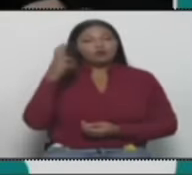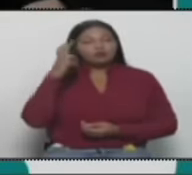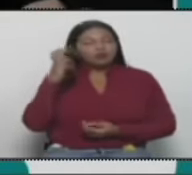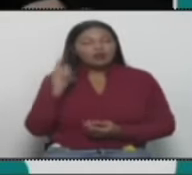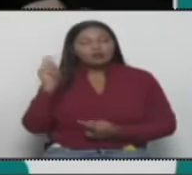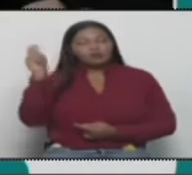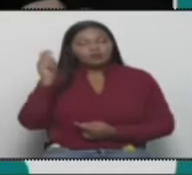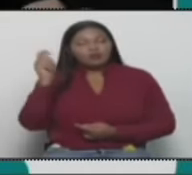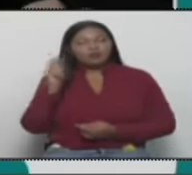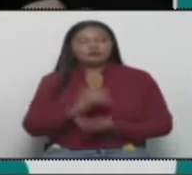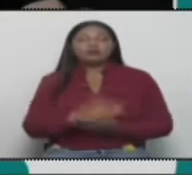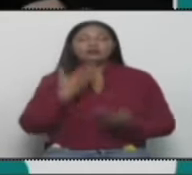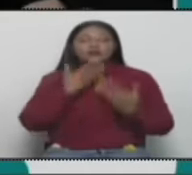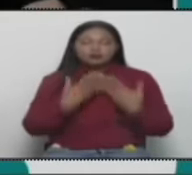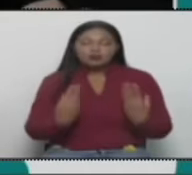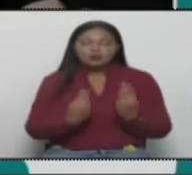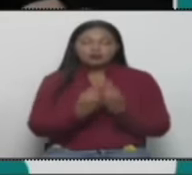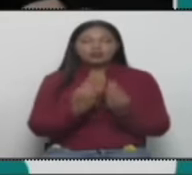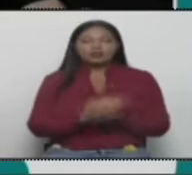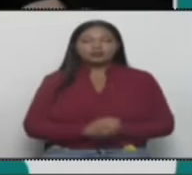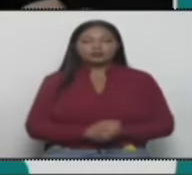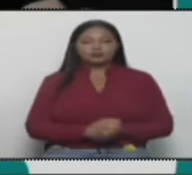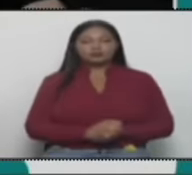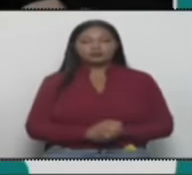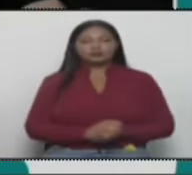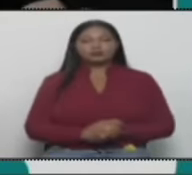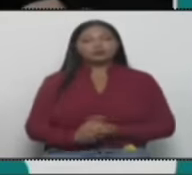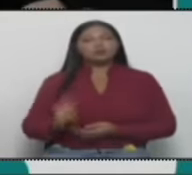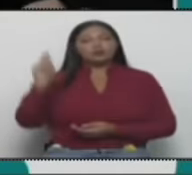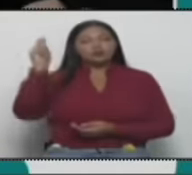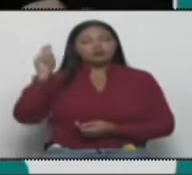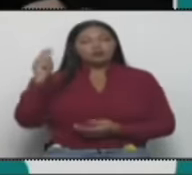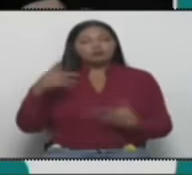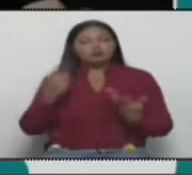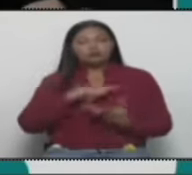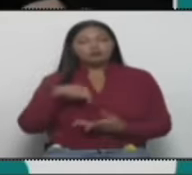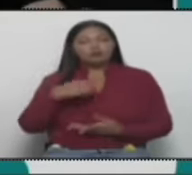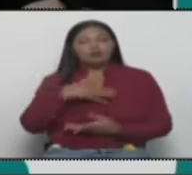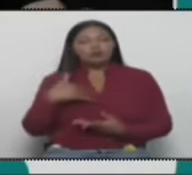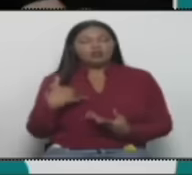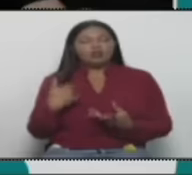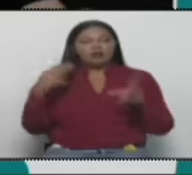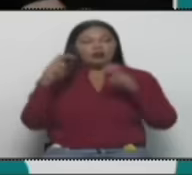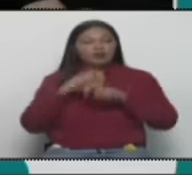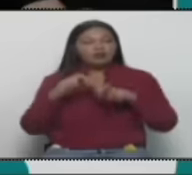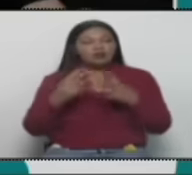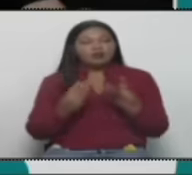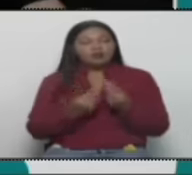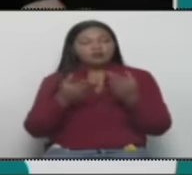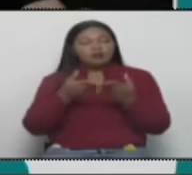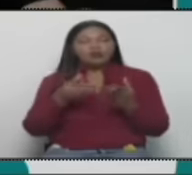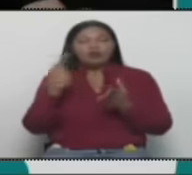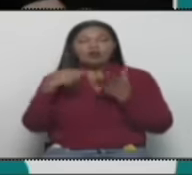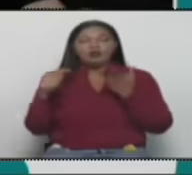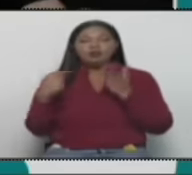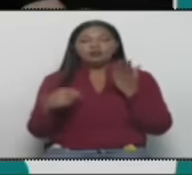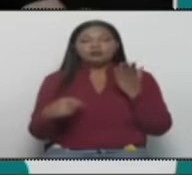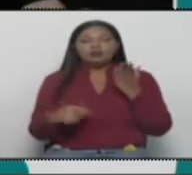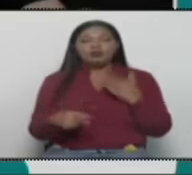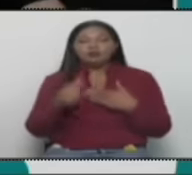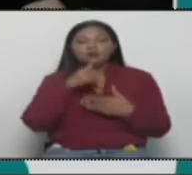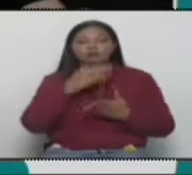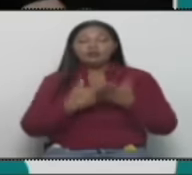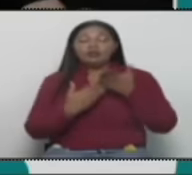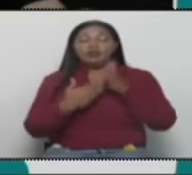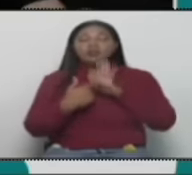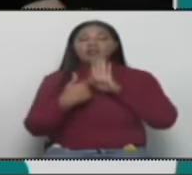¡Qué grato! Gracias por acompañarnos. Diputado, queremos revisar con usted justamente sobre este recurso contencioso que presentó